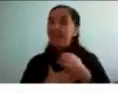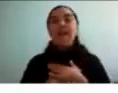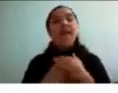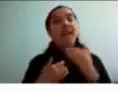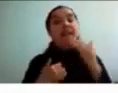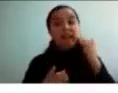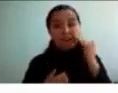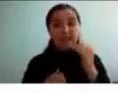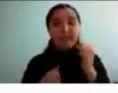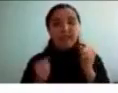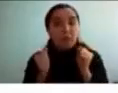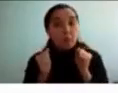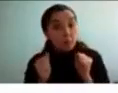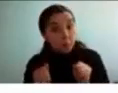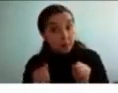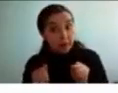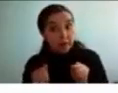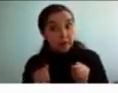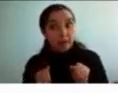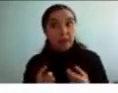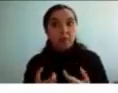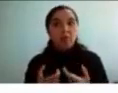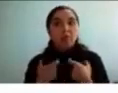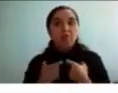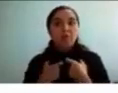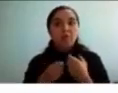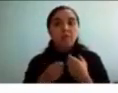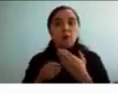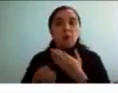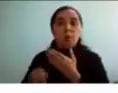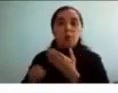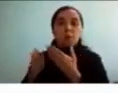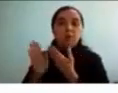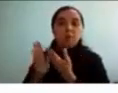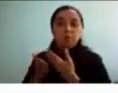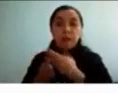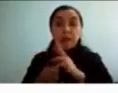decíamos de inhibir esa respuesta